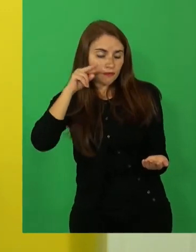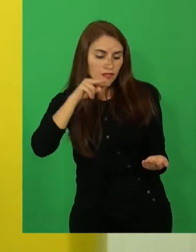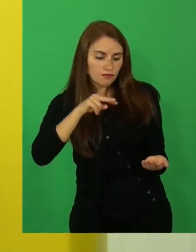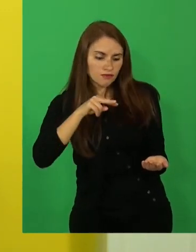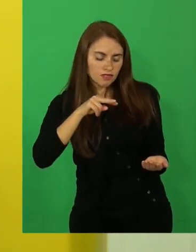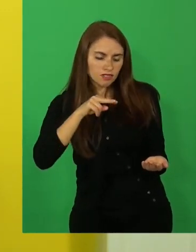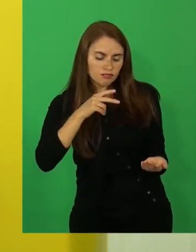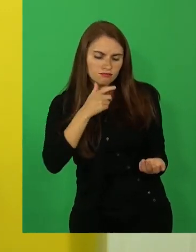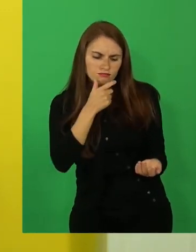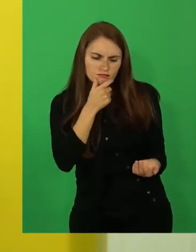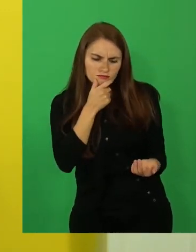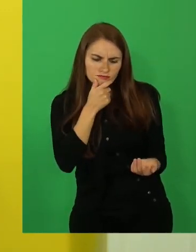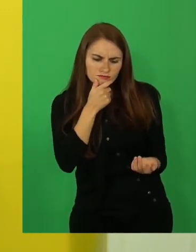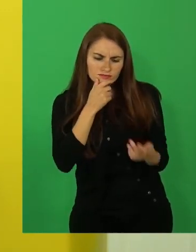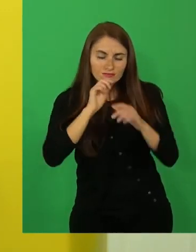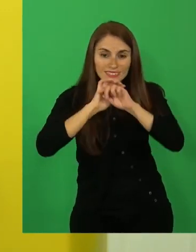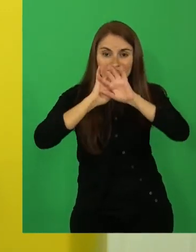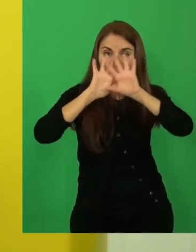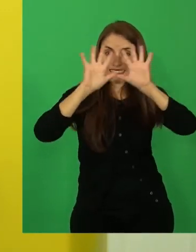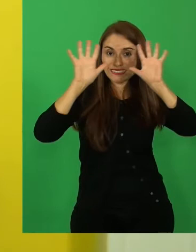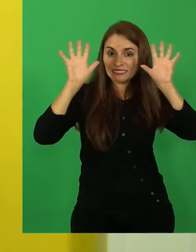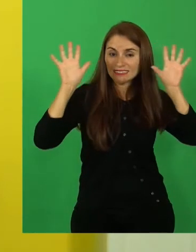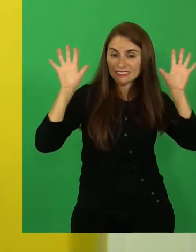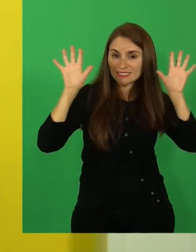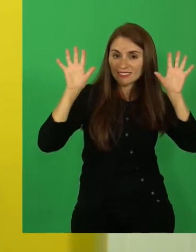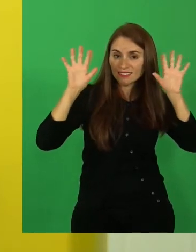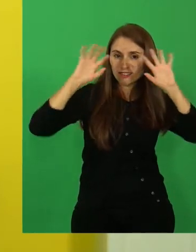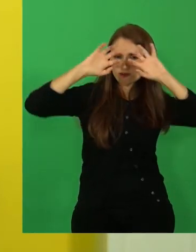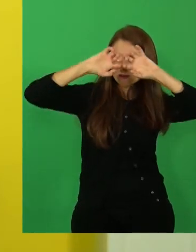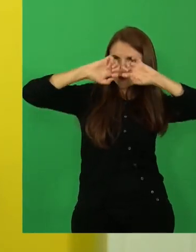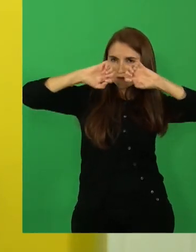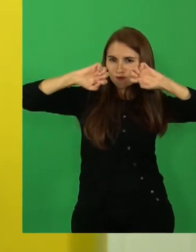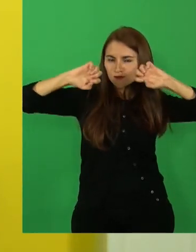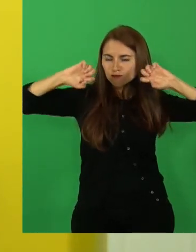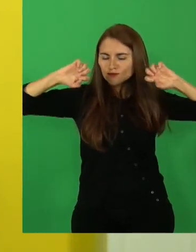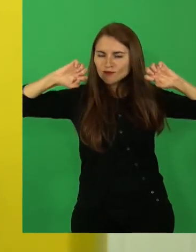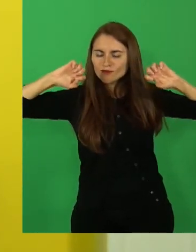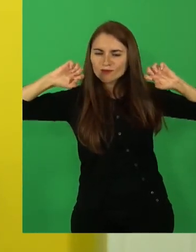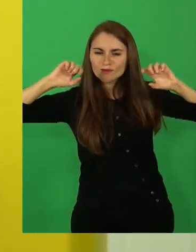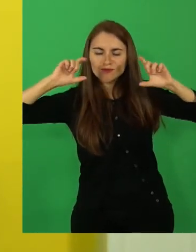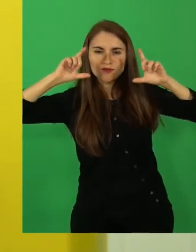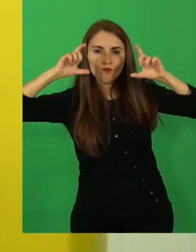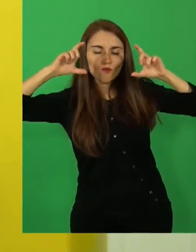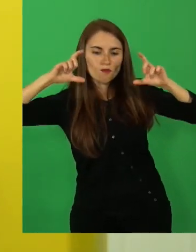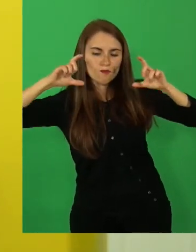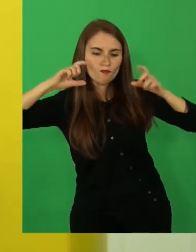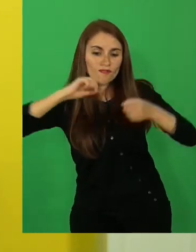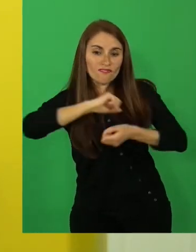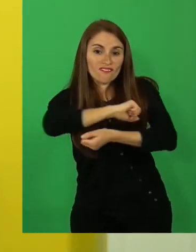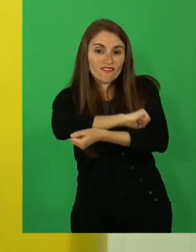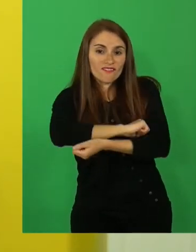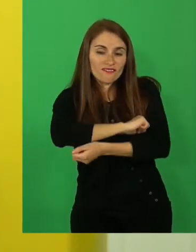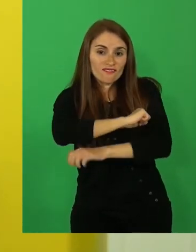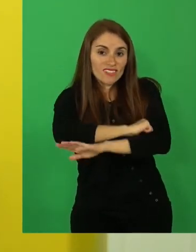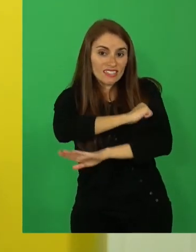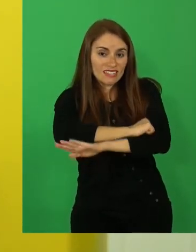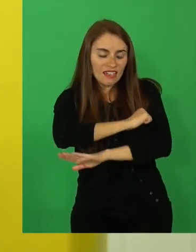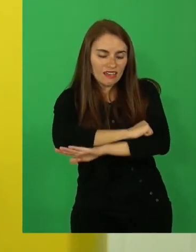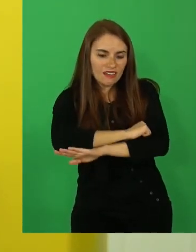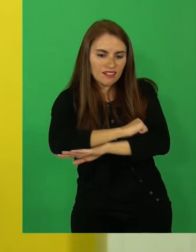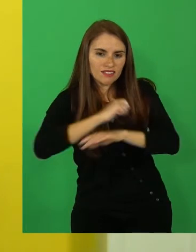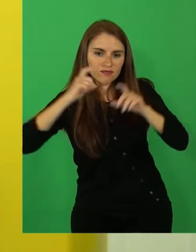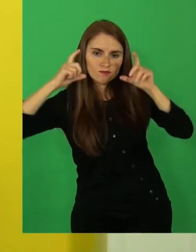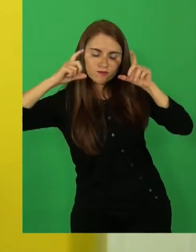abrió en el cielo una ventanilla por donde